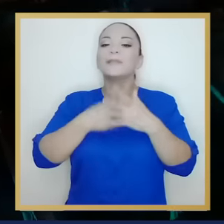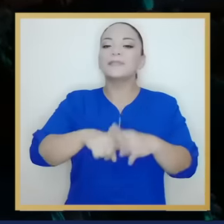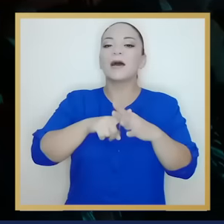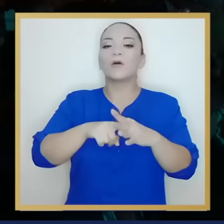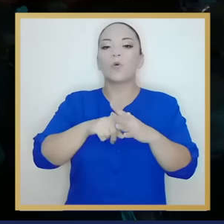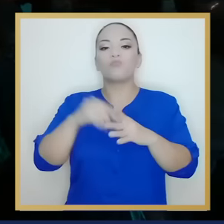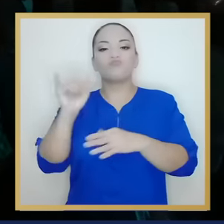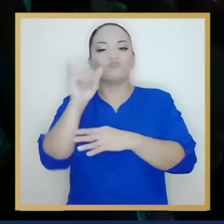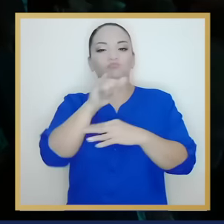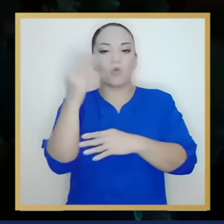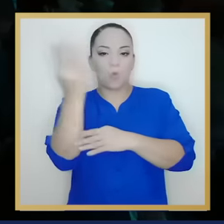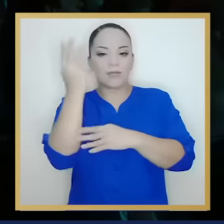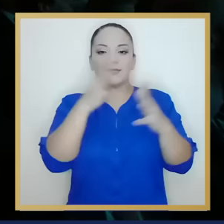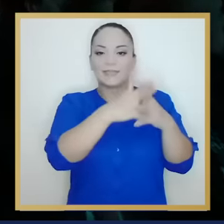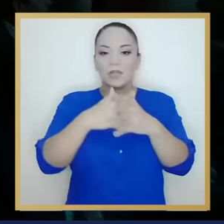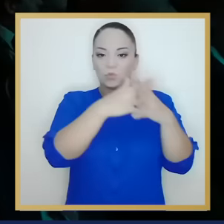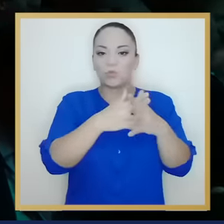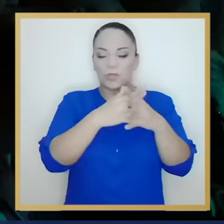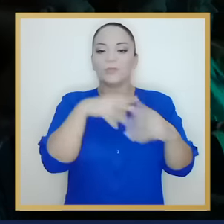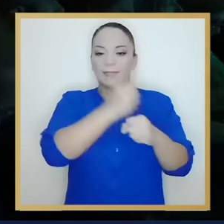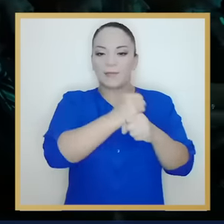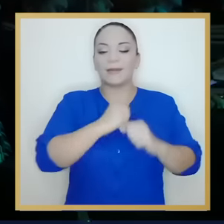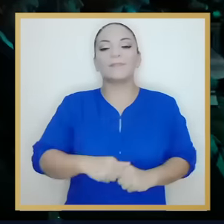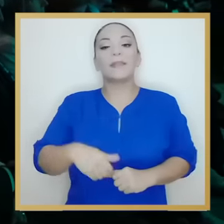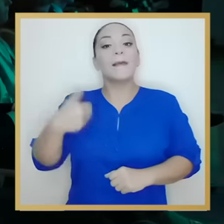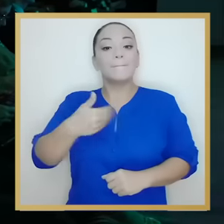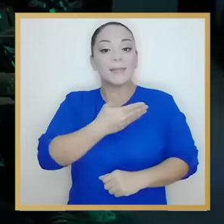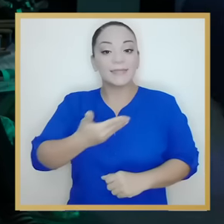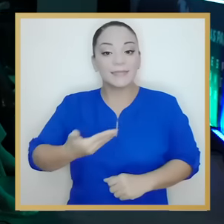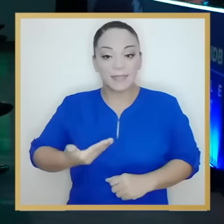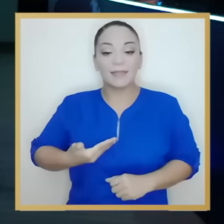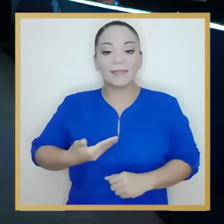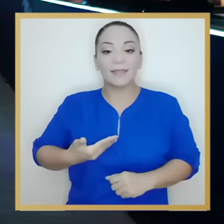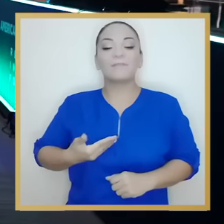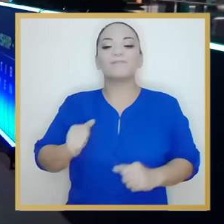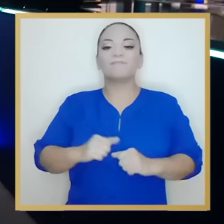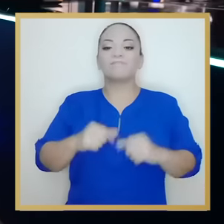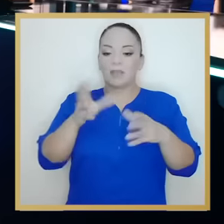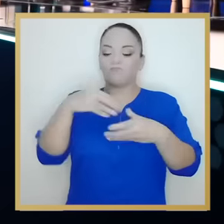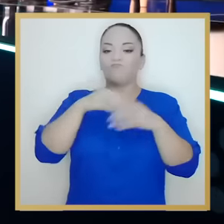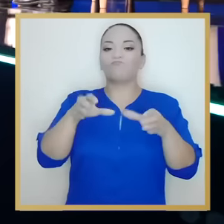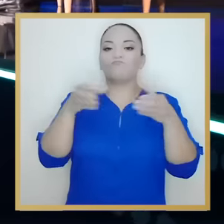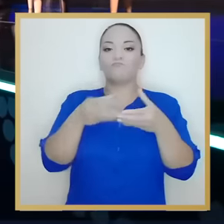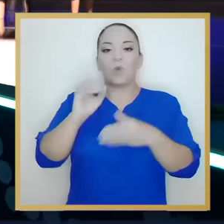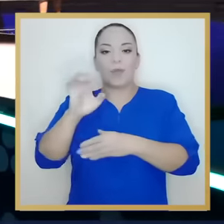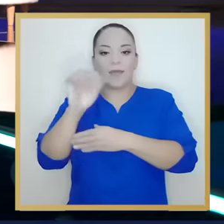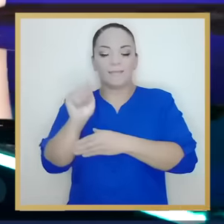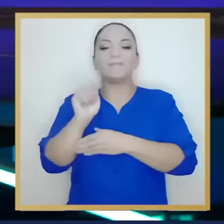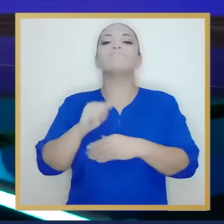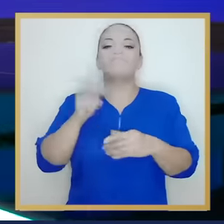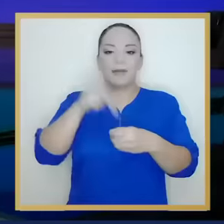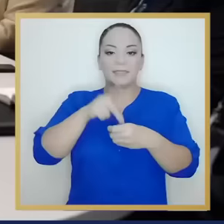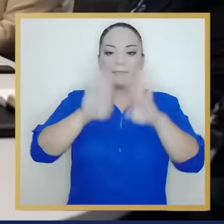de trabajo en Washington, Estados Unidos. El presidente de la República tendrá su participación en el Consejo Permanente de la Organización de Estados Americanos.